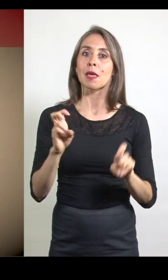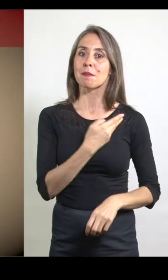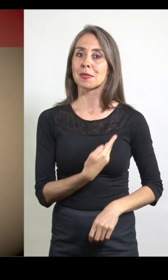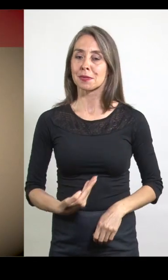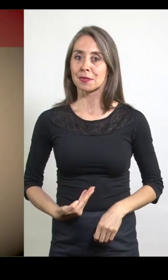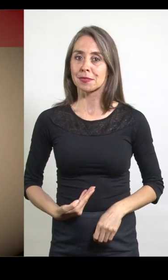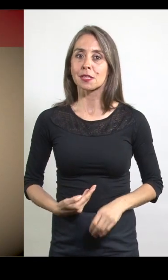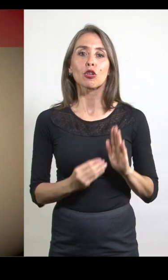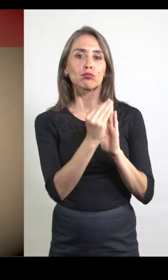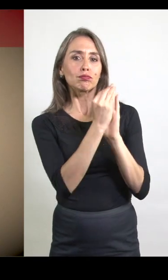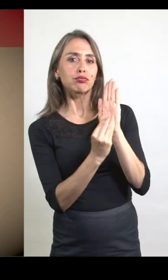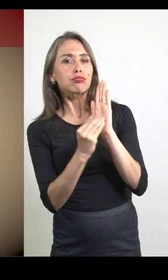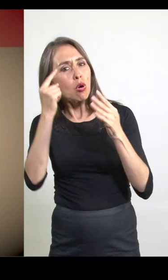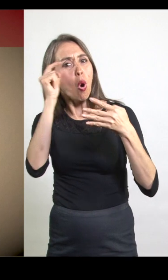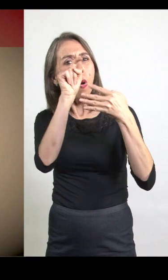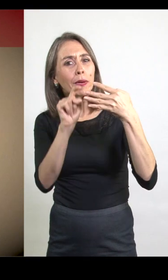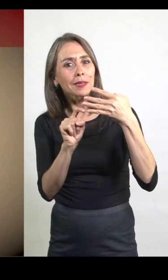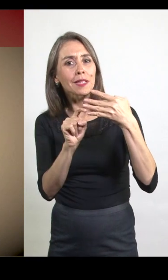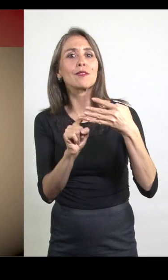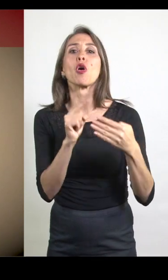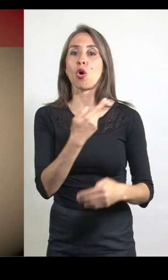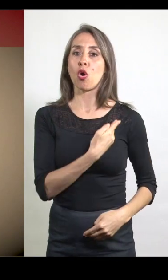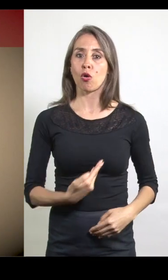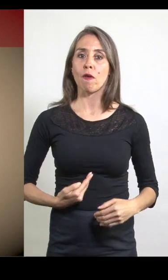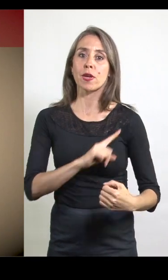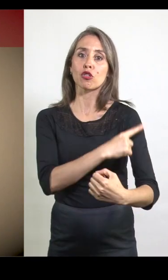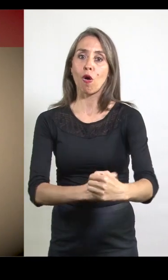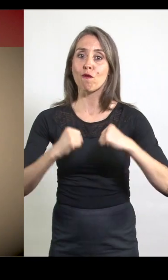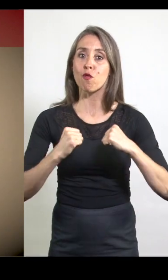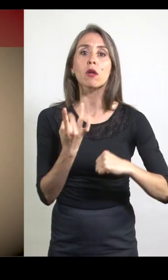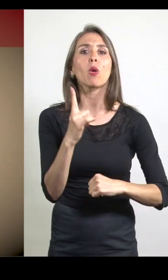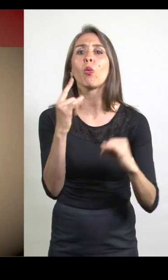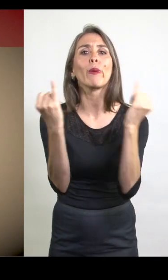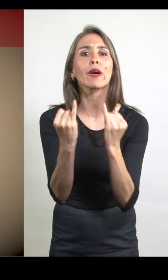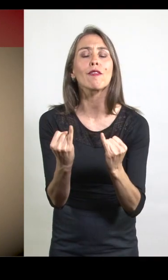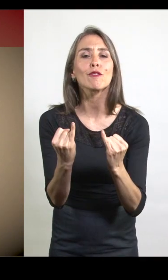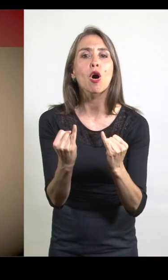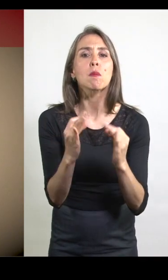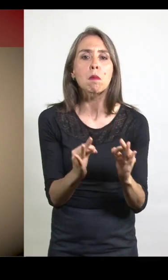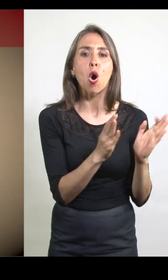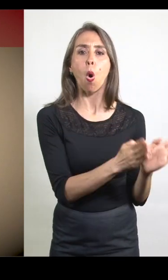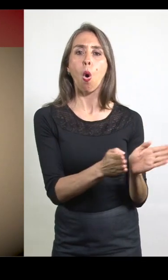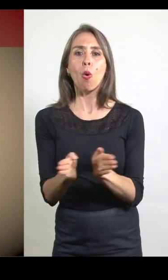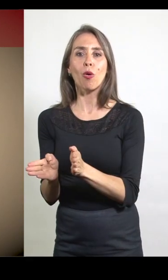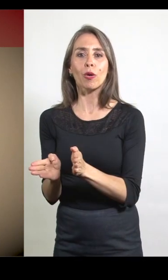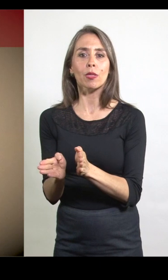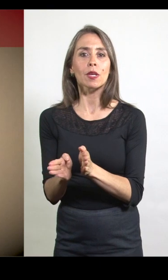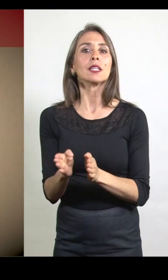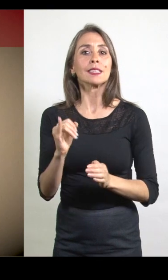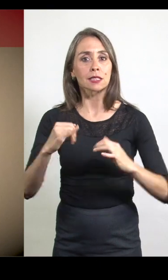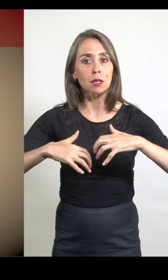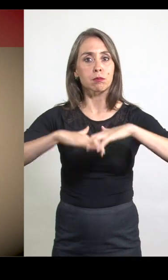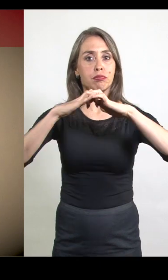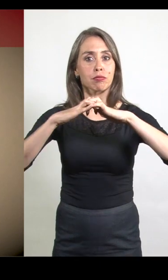su declaración de principios se sostuvo, un gobierno fuerte es la única manera de afianzar el orden. Solo si se